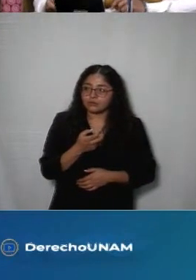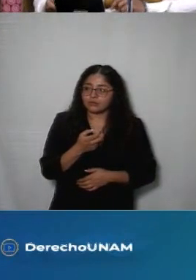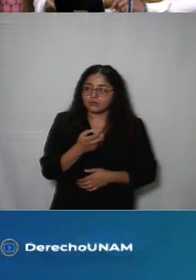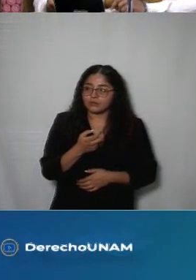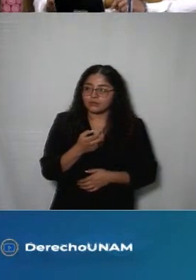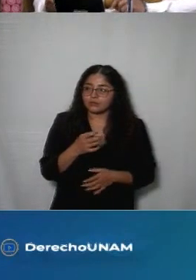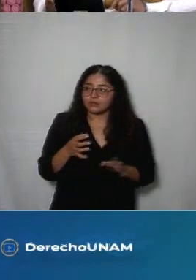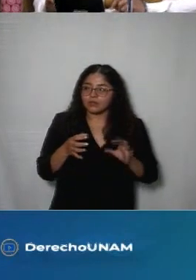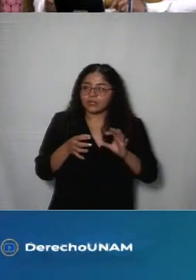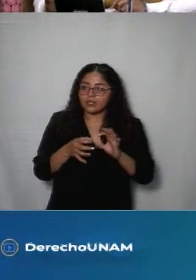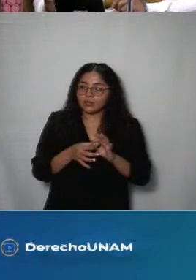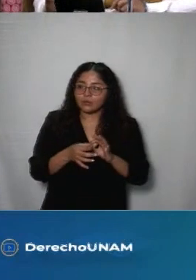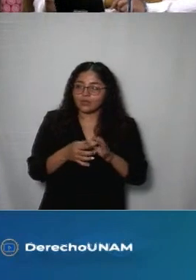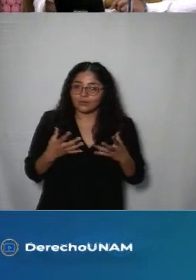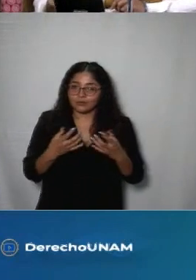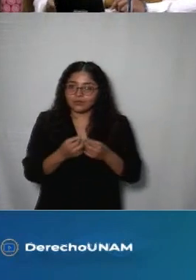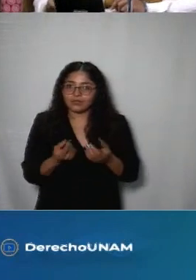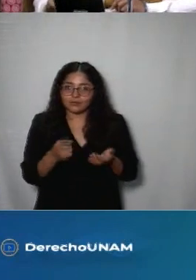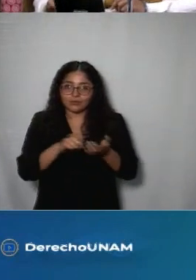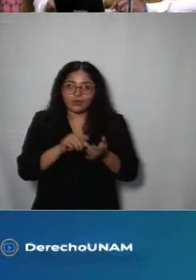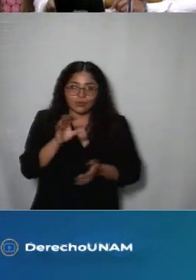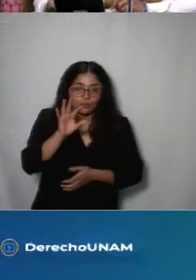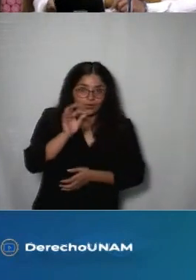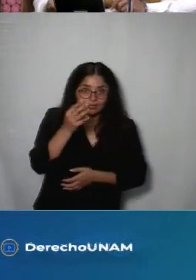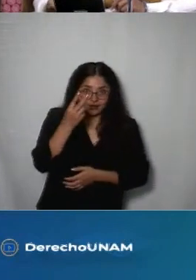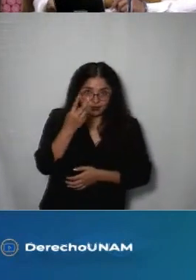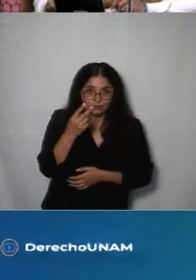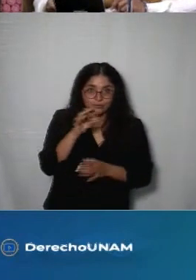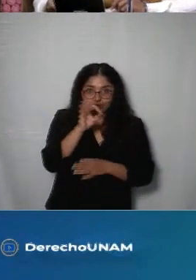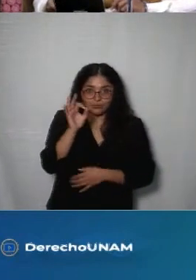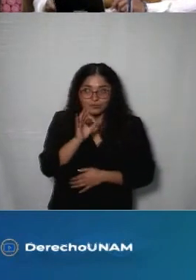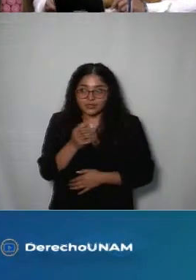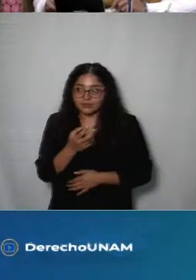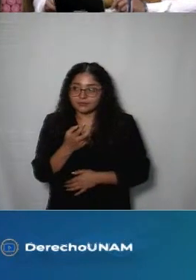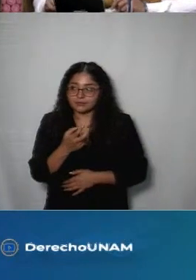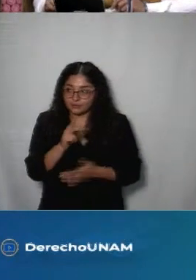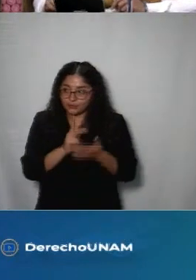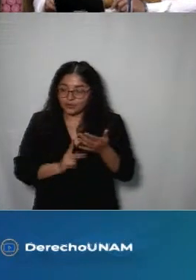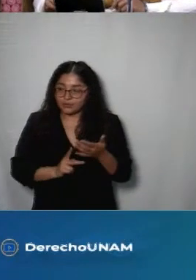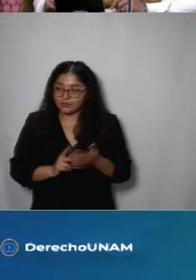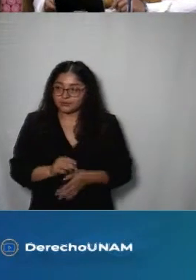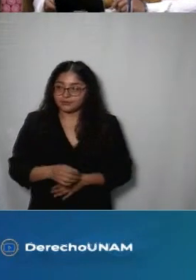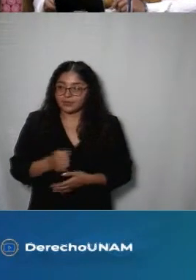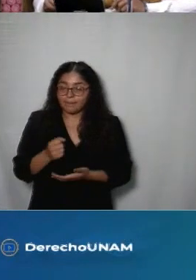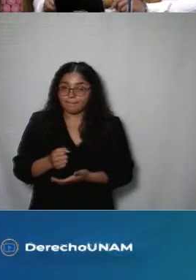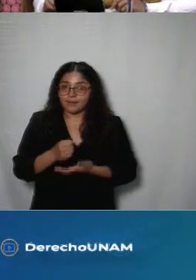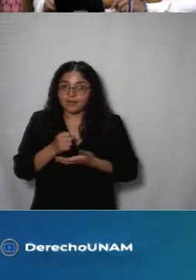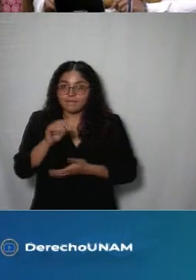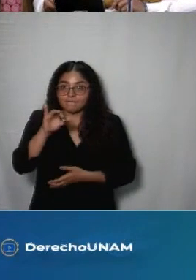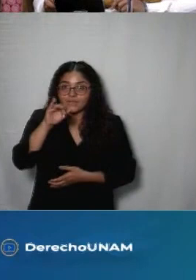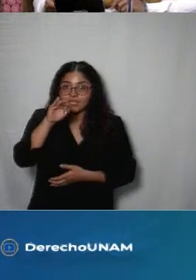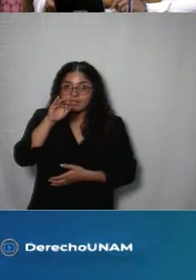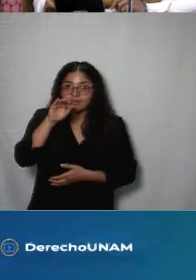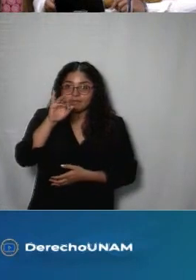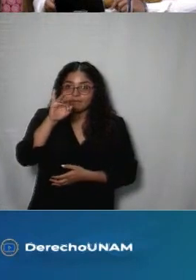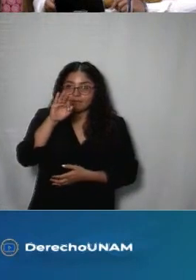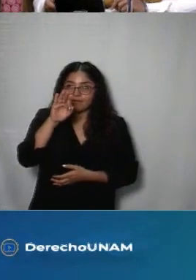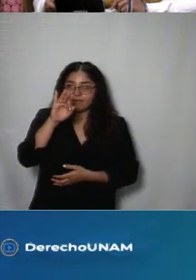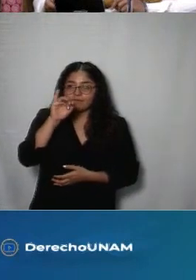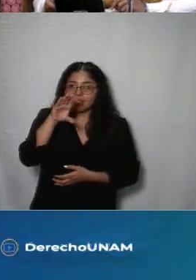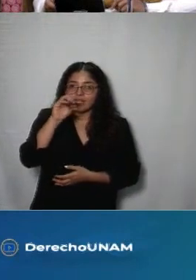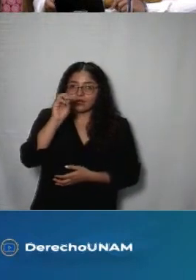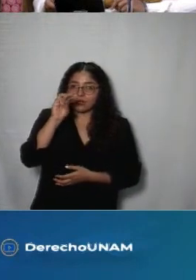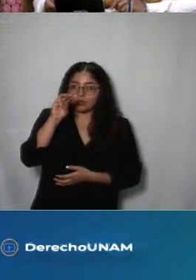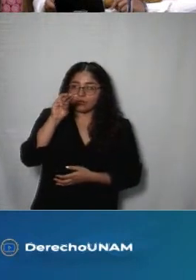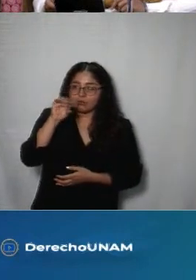corresponden a la concentración del 42% hacia el Fideicomiso Bienestar Educativo de